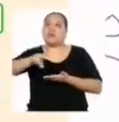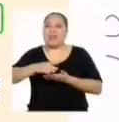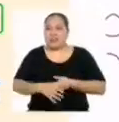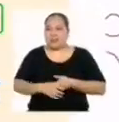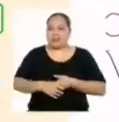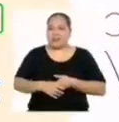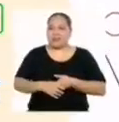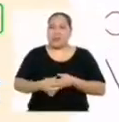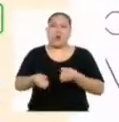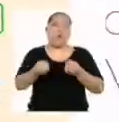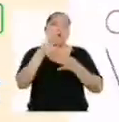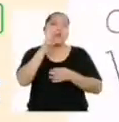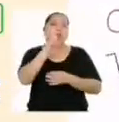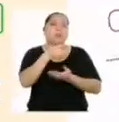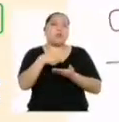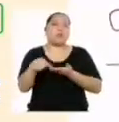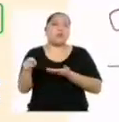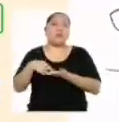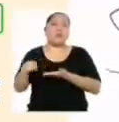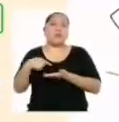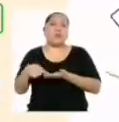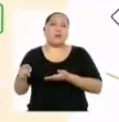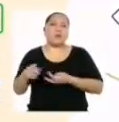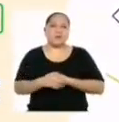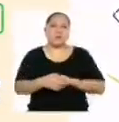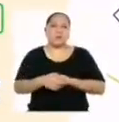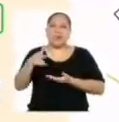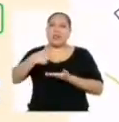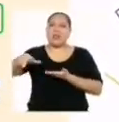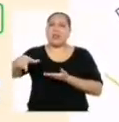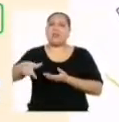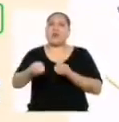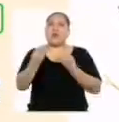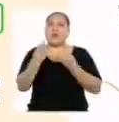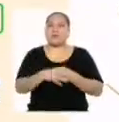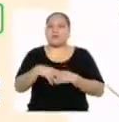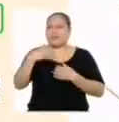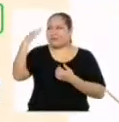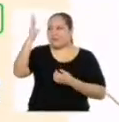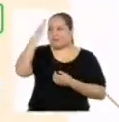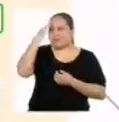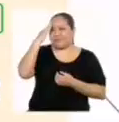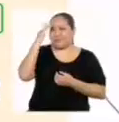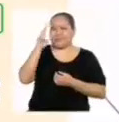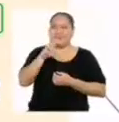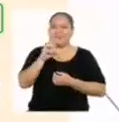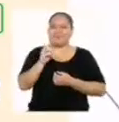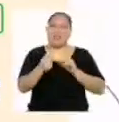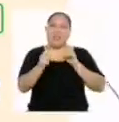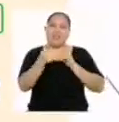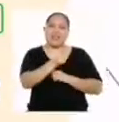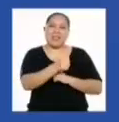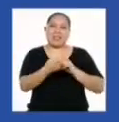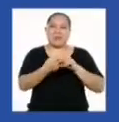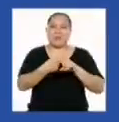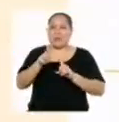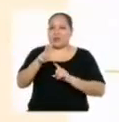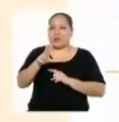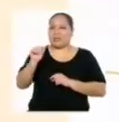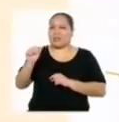soles por tres envíos a domicilio? Ahora ya sabemos con seguridad, Ya sabemos que es treinta soles, ¿verdad?